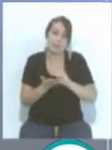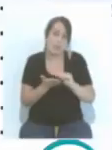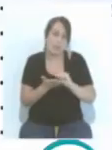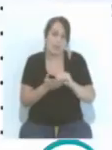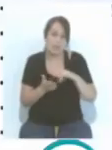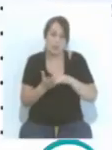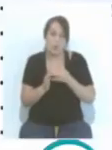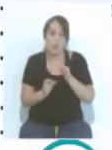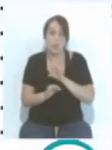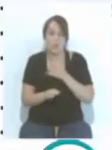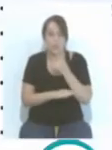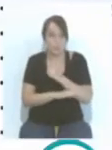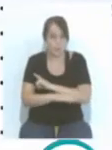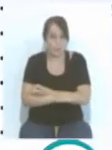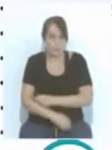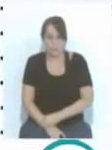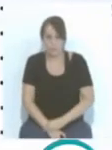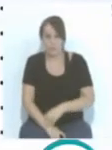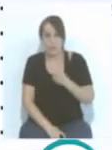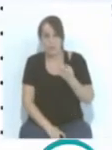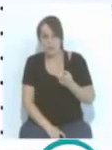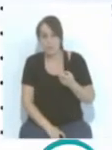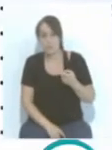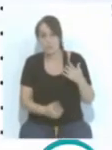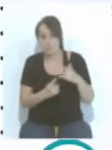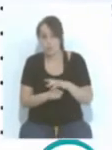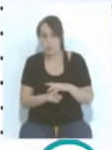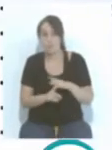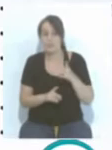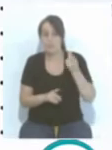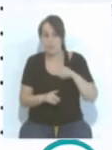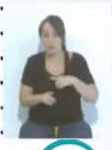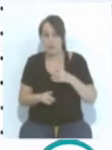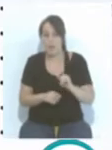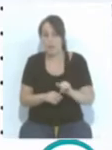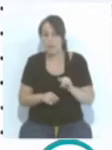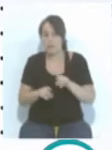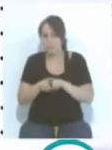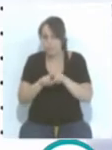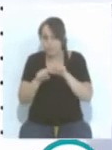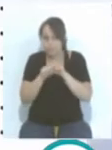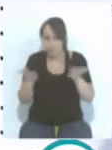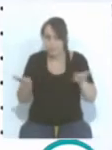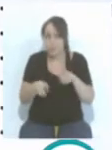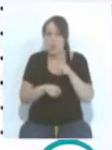deportiva. Efectivamente, ahí hay una serie de casos, hay mucha rumorología y además son muchos los jugadores que hay que mover